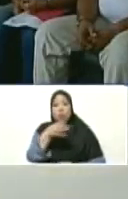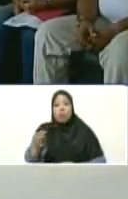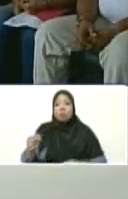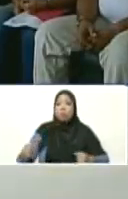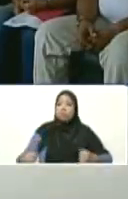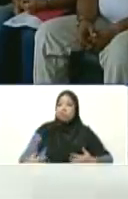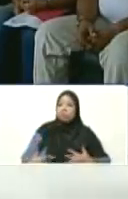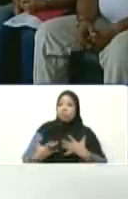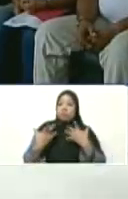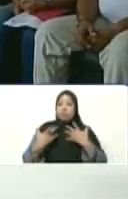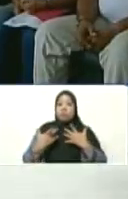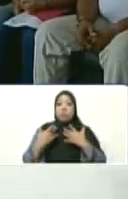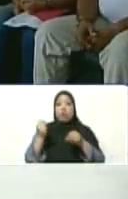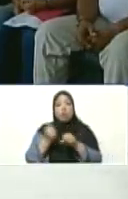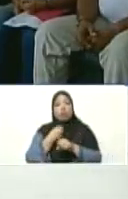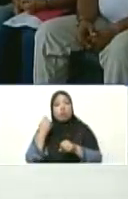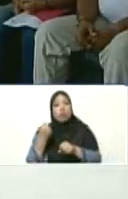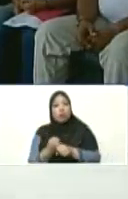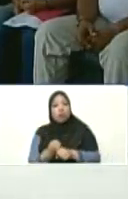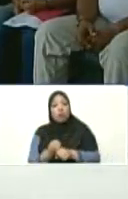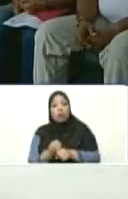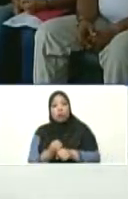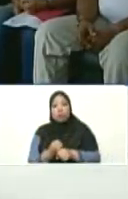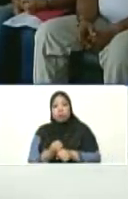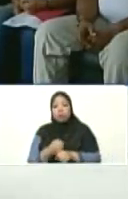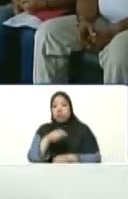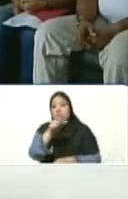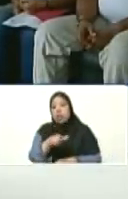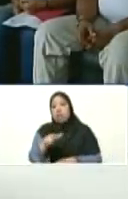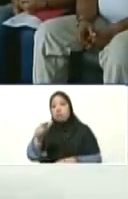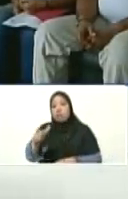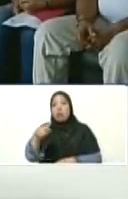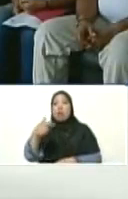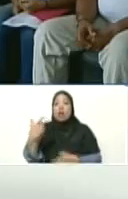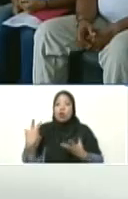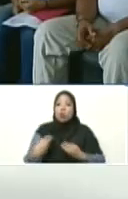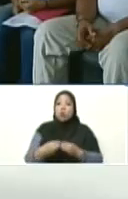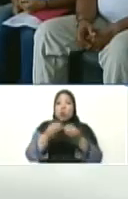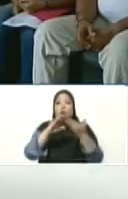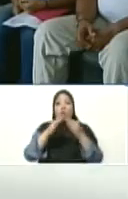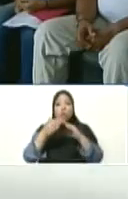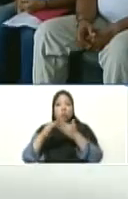alma, con una honestidad, gente que se dedica a su comunidad